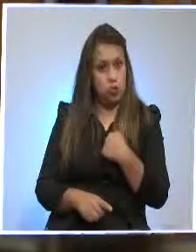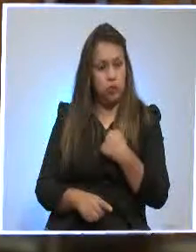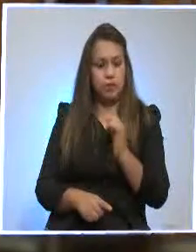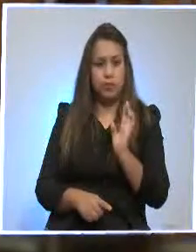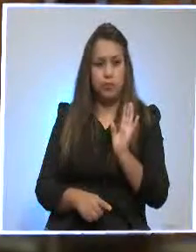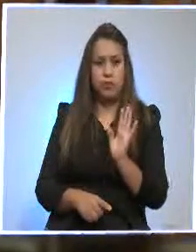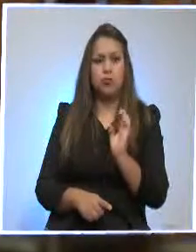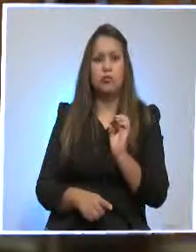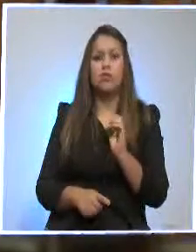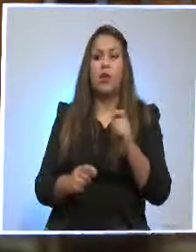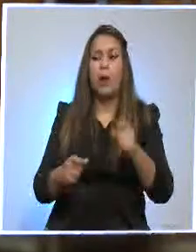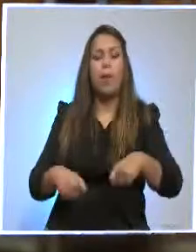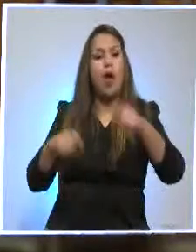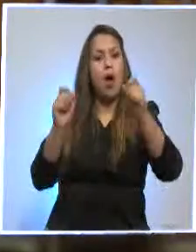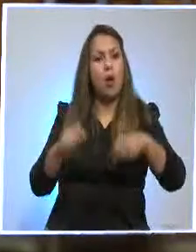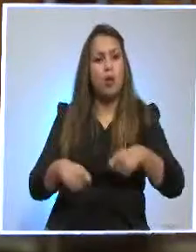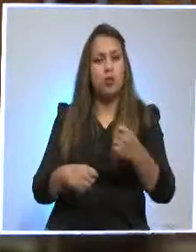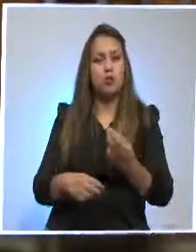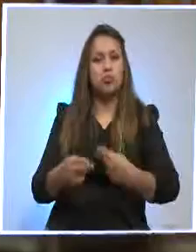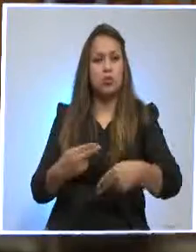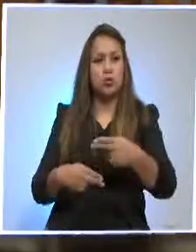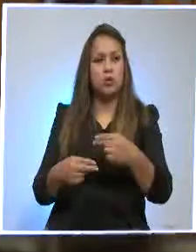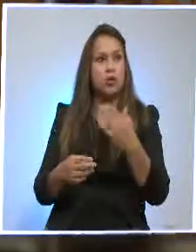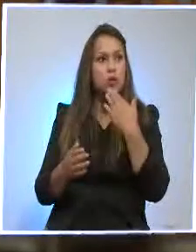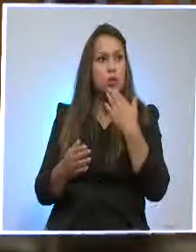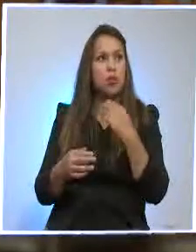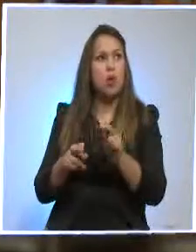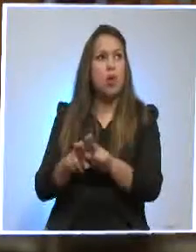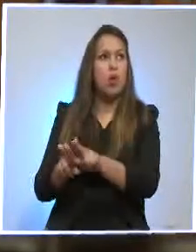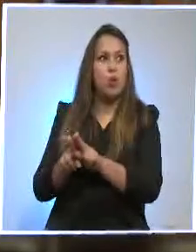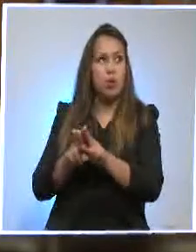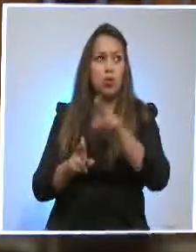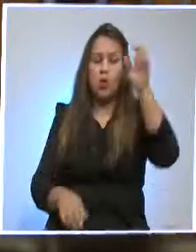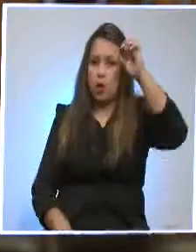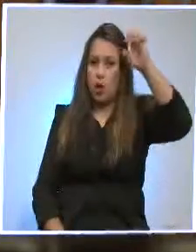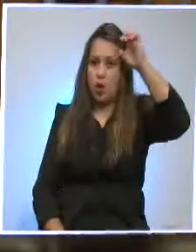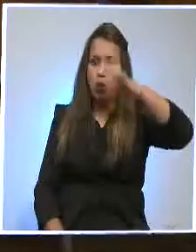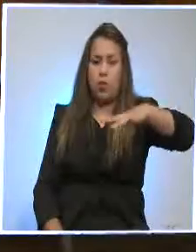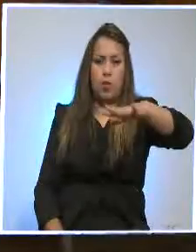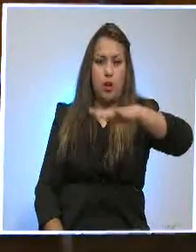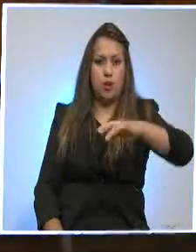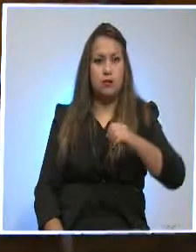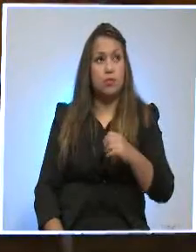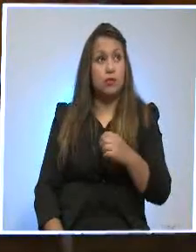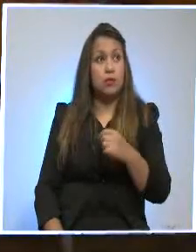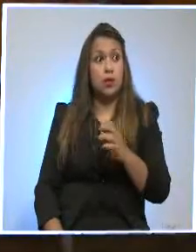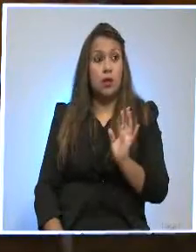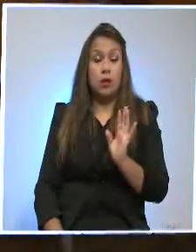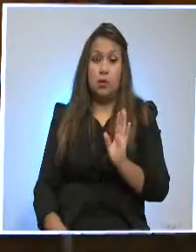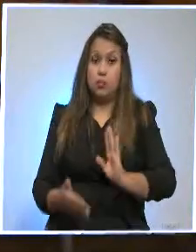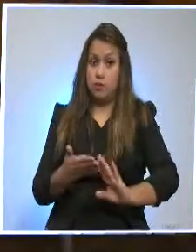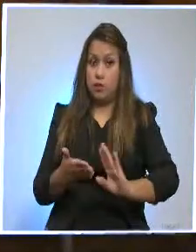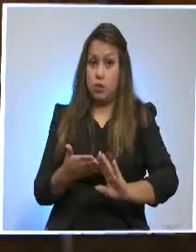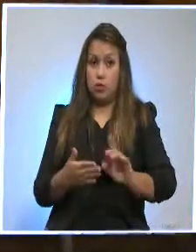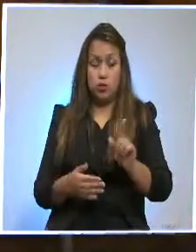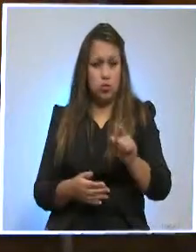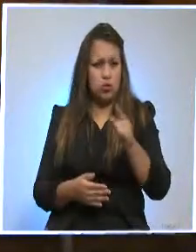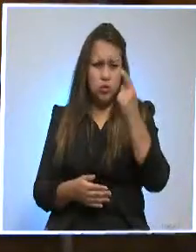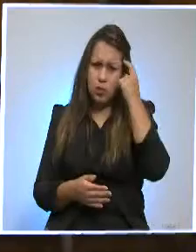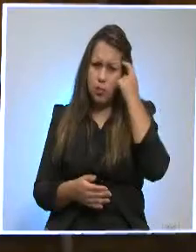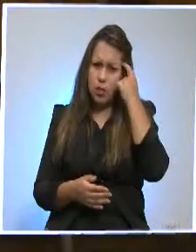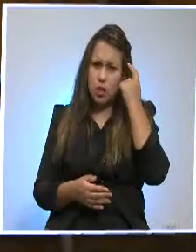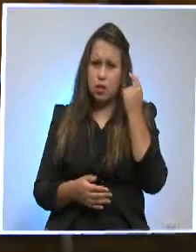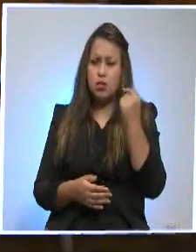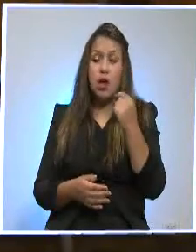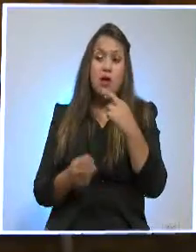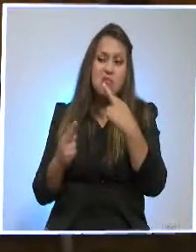fomentar más acuerdos comerciales como por ejemplo con la Unión Europea, lo cual lo veo positivo. ¿No resultó una medida efectiva? ¿Los resultados